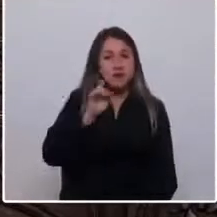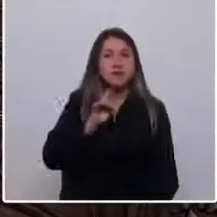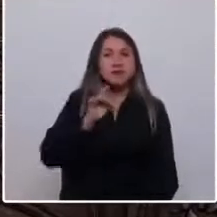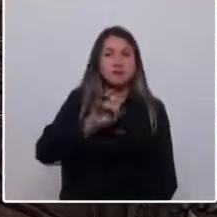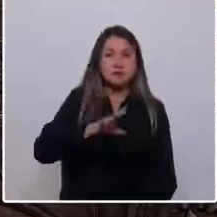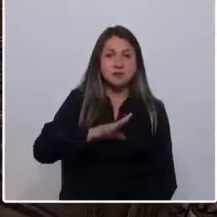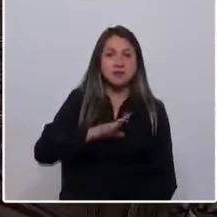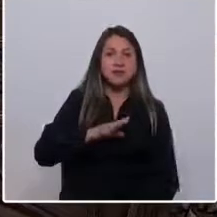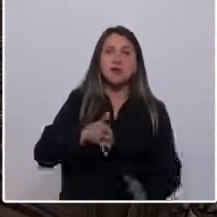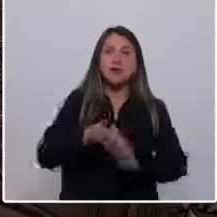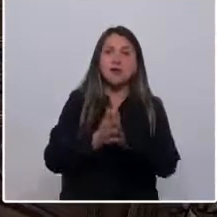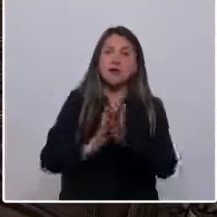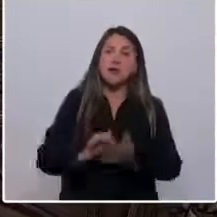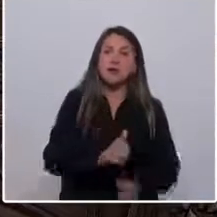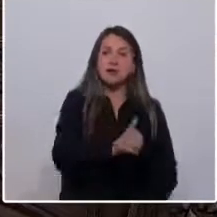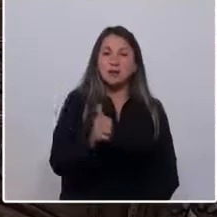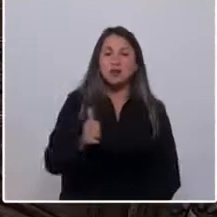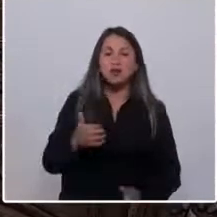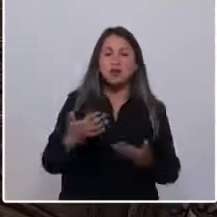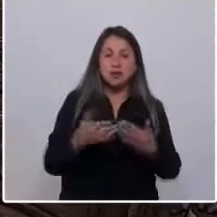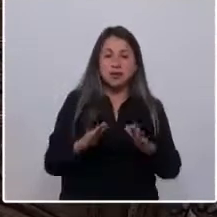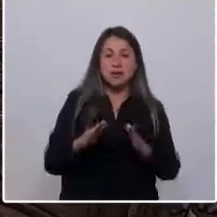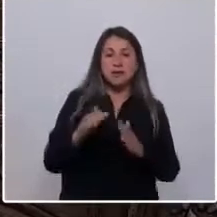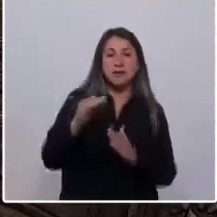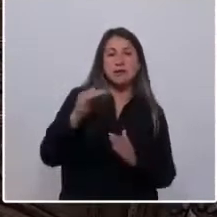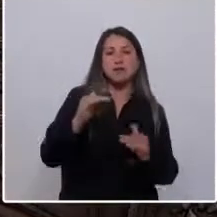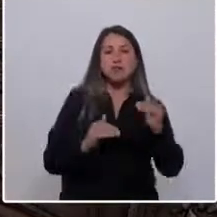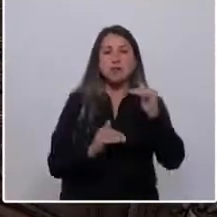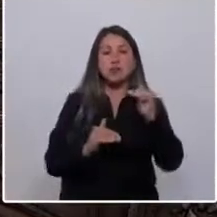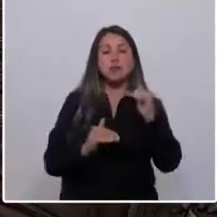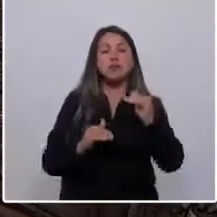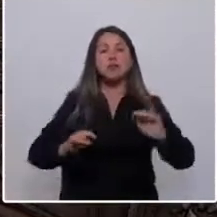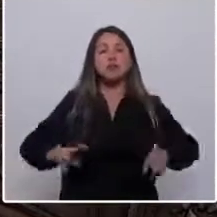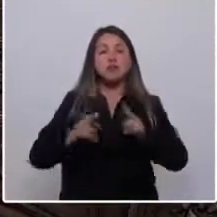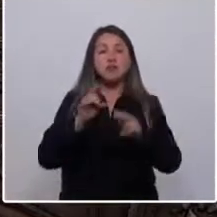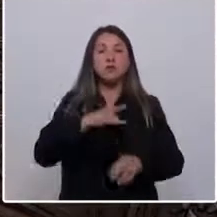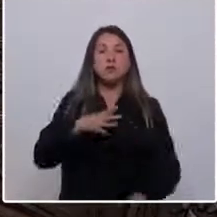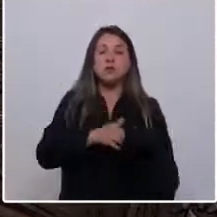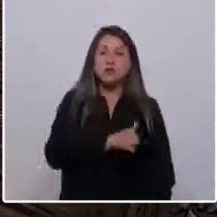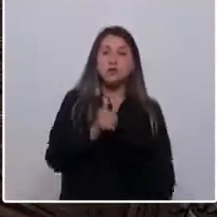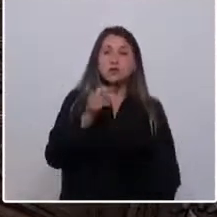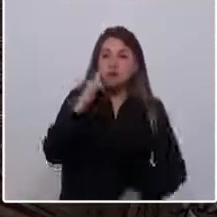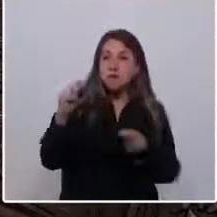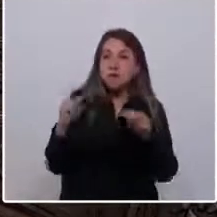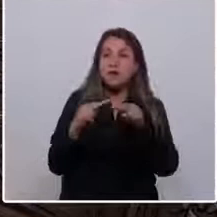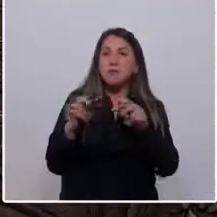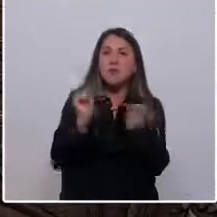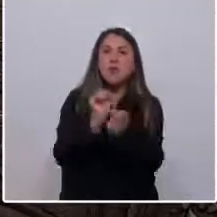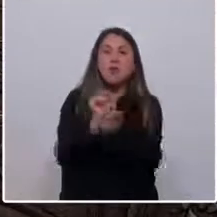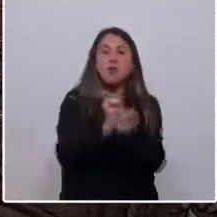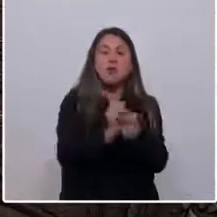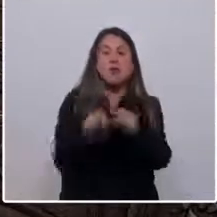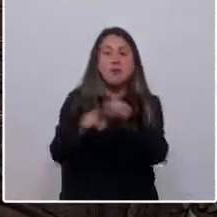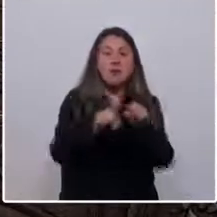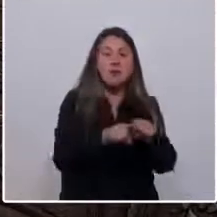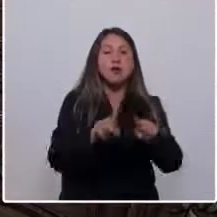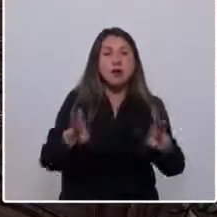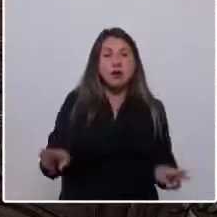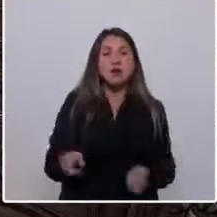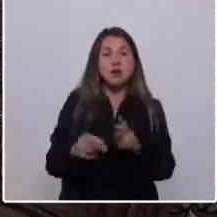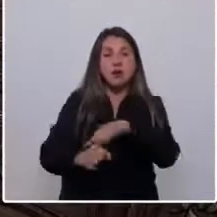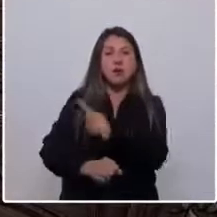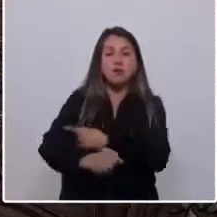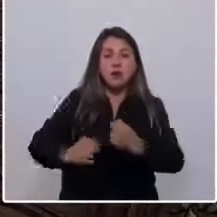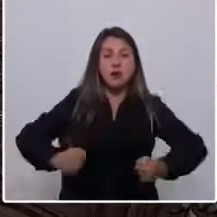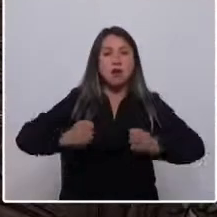es de todos, que Chile es libre, soberano. Construyamos un Chile entre todos, miremonos como hermanos, recuperemos la fuerza